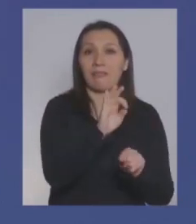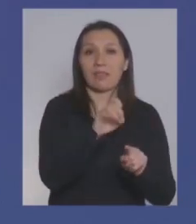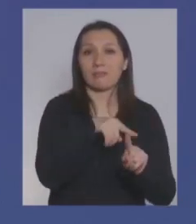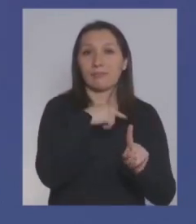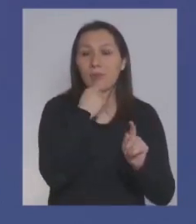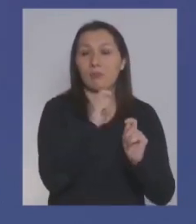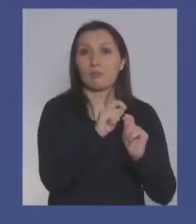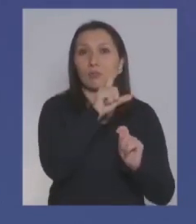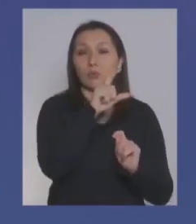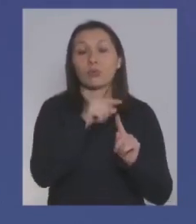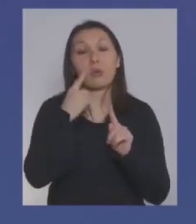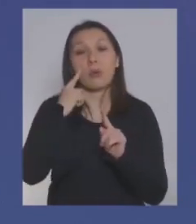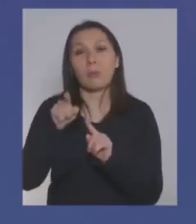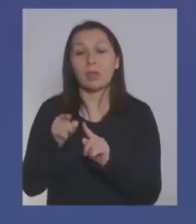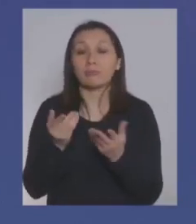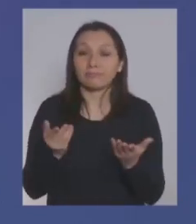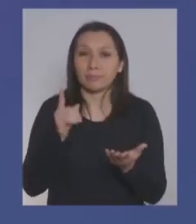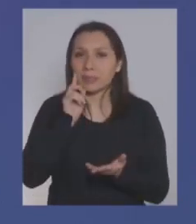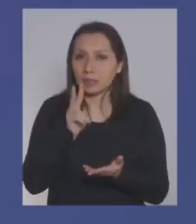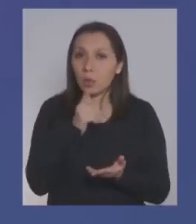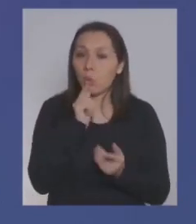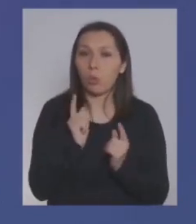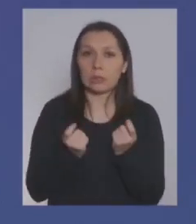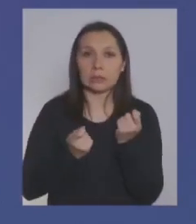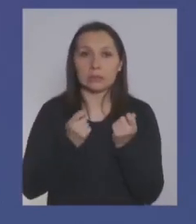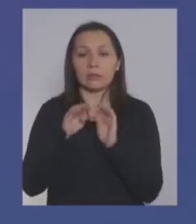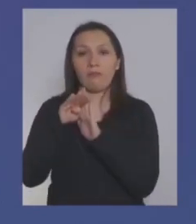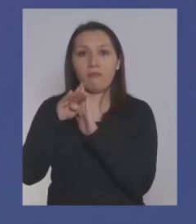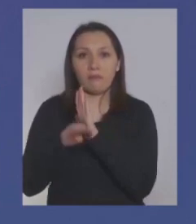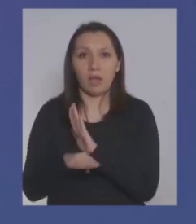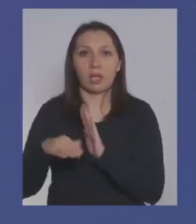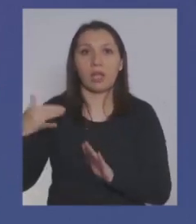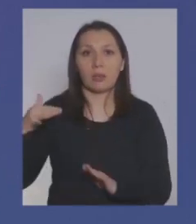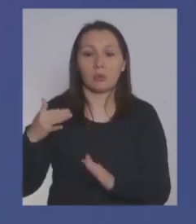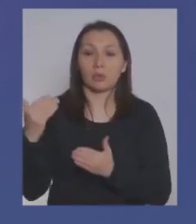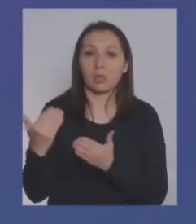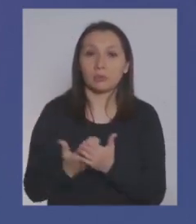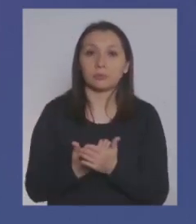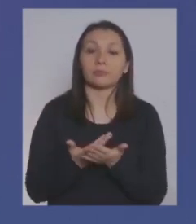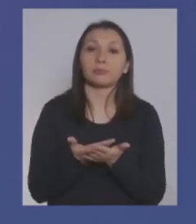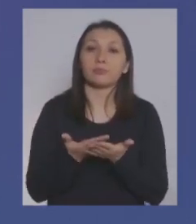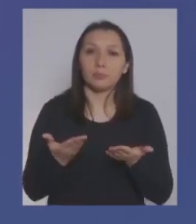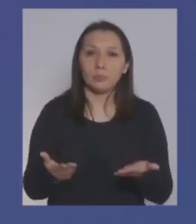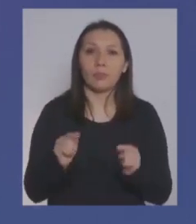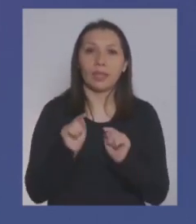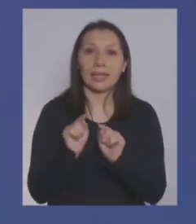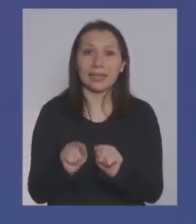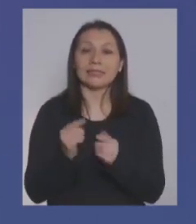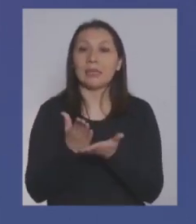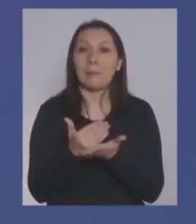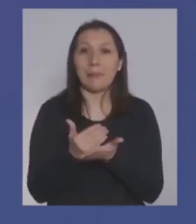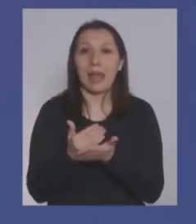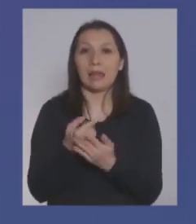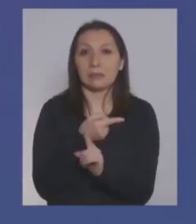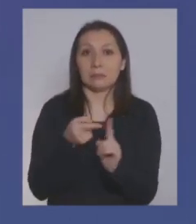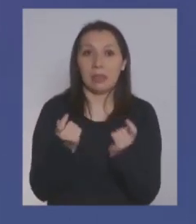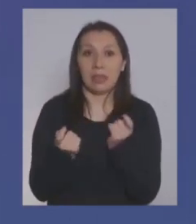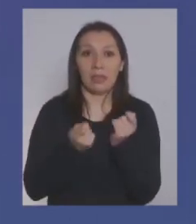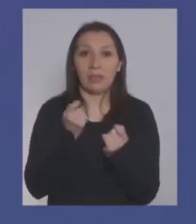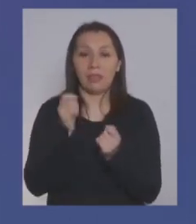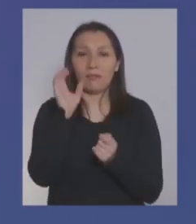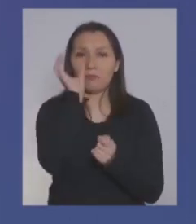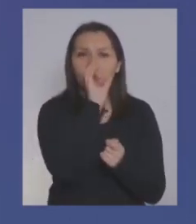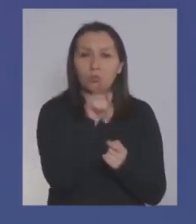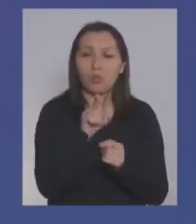ingreso familiar de emergencia, pero no cabe duda que tuvo una baja sustantiva de ingresos. por eso este plan clase media lo que